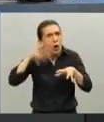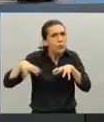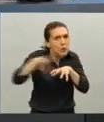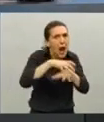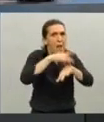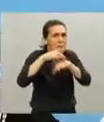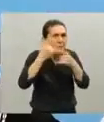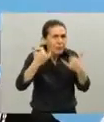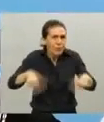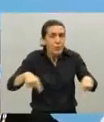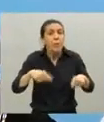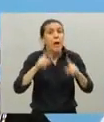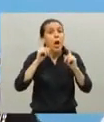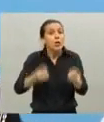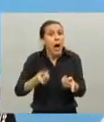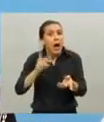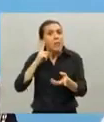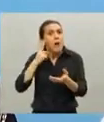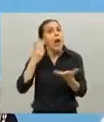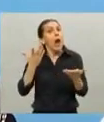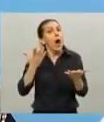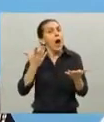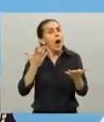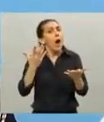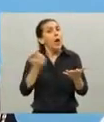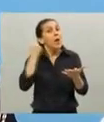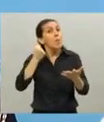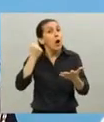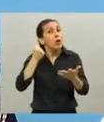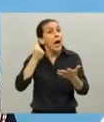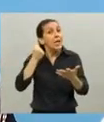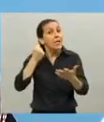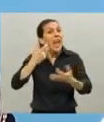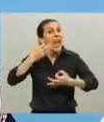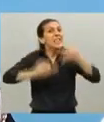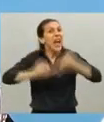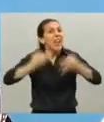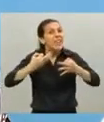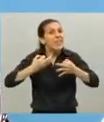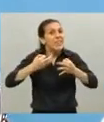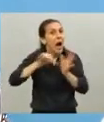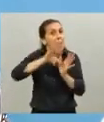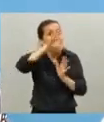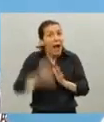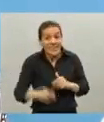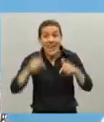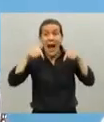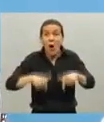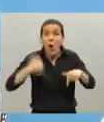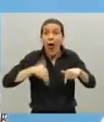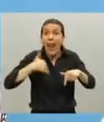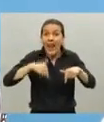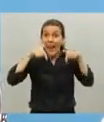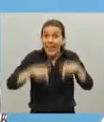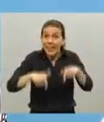los resultados son interesantes en todo el país. En la Argentina de hoy,